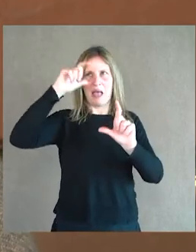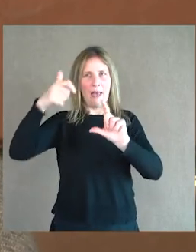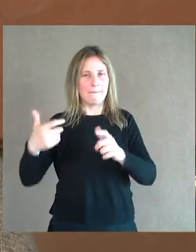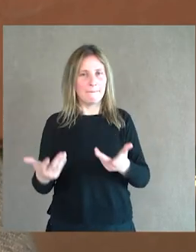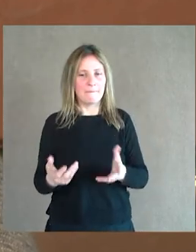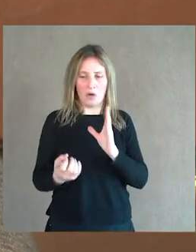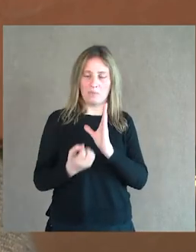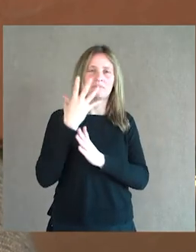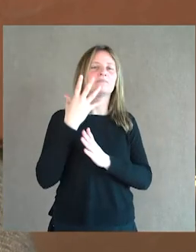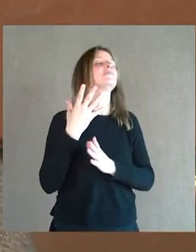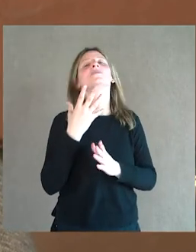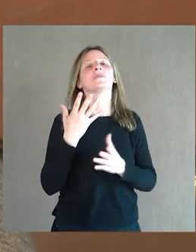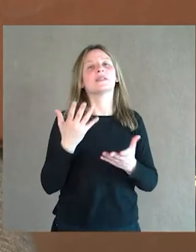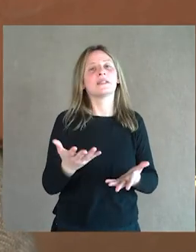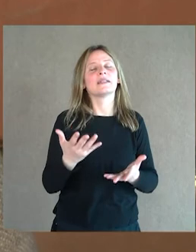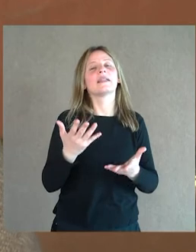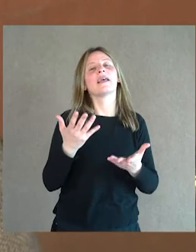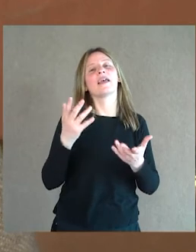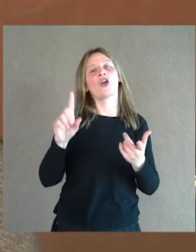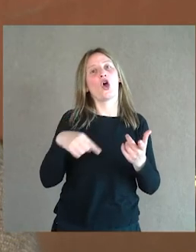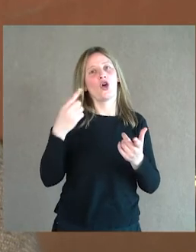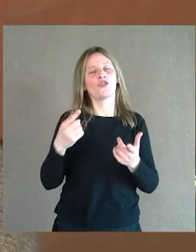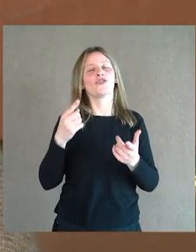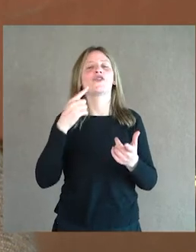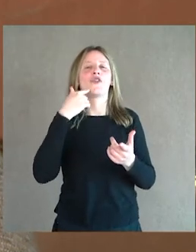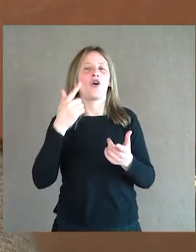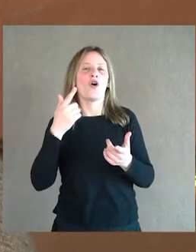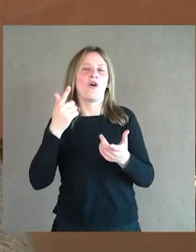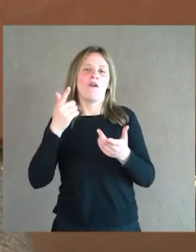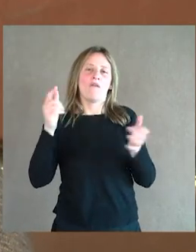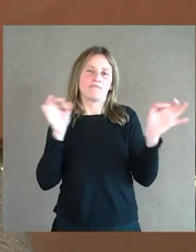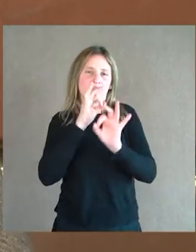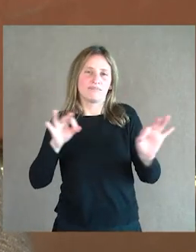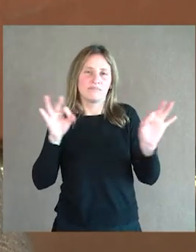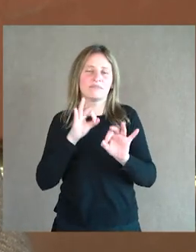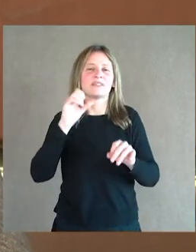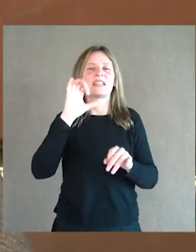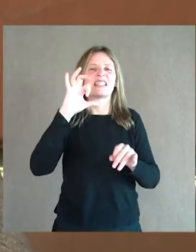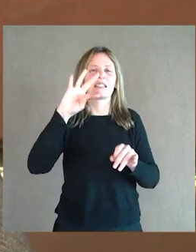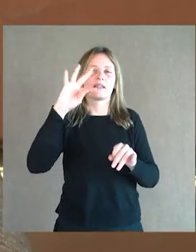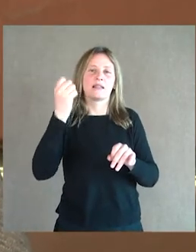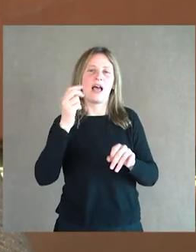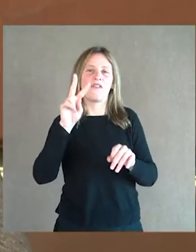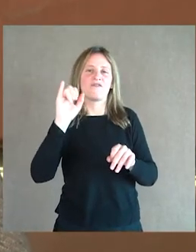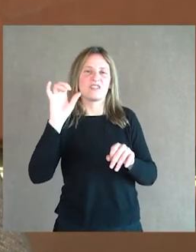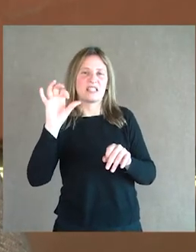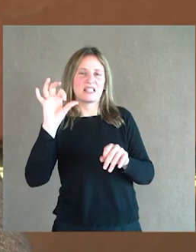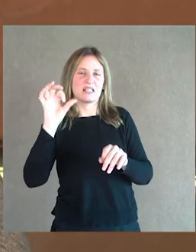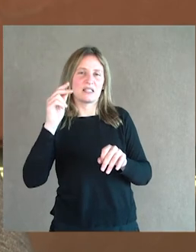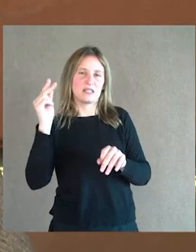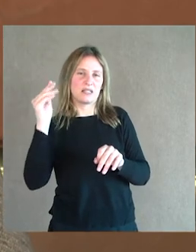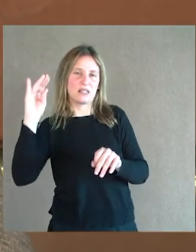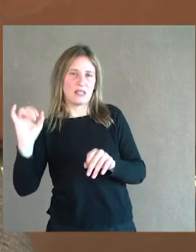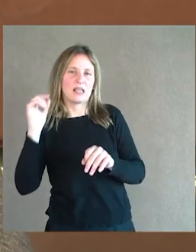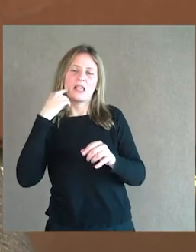consagración de la primavera tal vez de Stramisky, que es muy difícil hoy en día en el siglo XXI situarnos en una situación así,